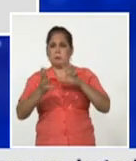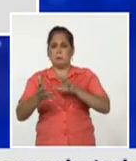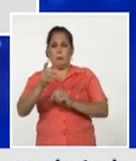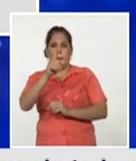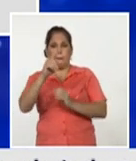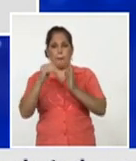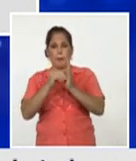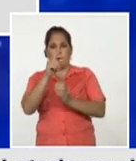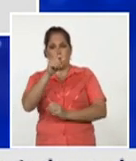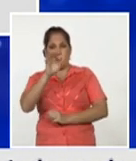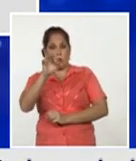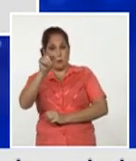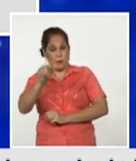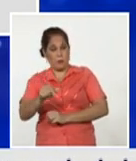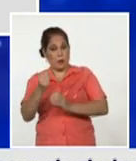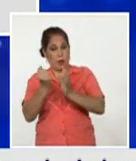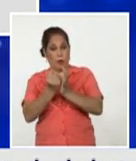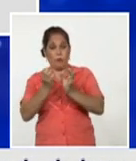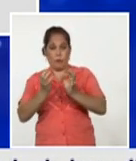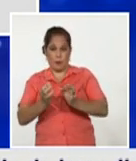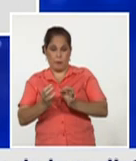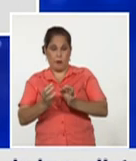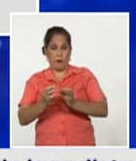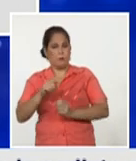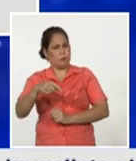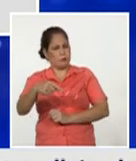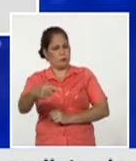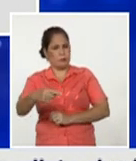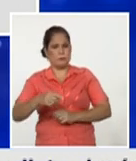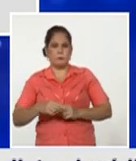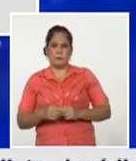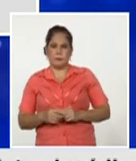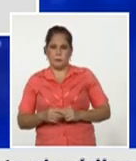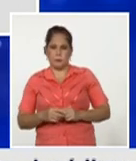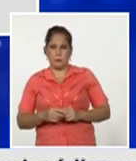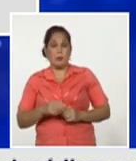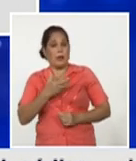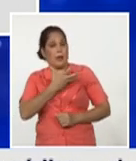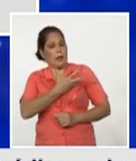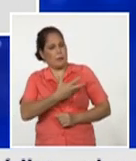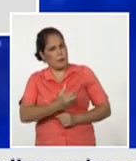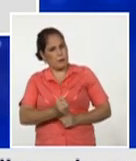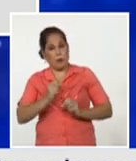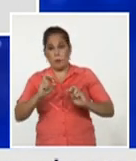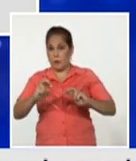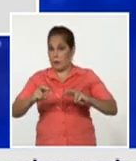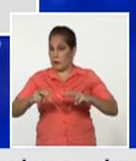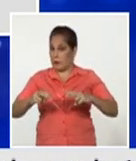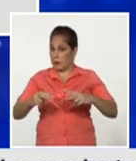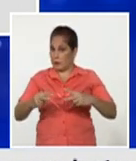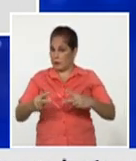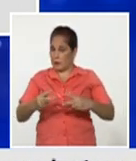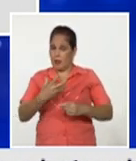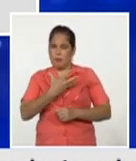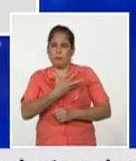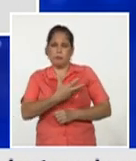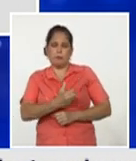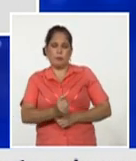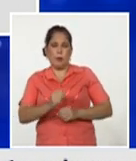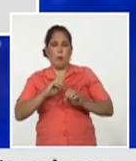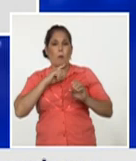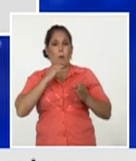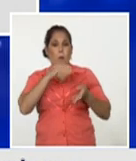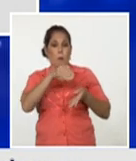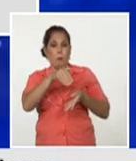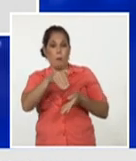pacientes confirmados todos los días y lamentamos y reiteramos nuestras condolencias por el fallecimiento